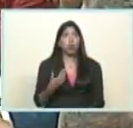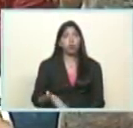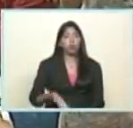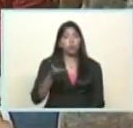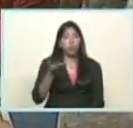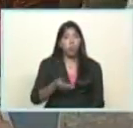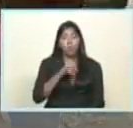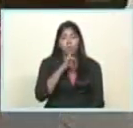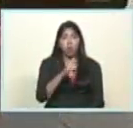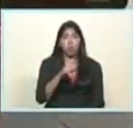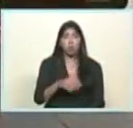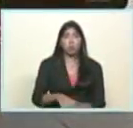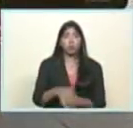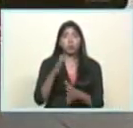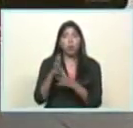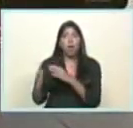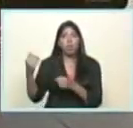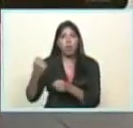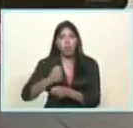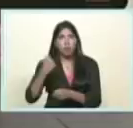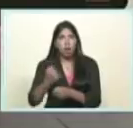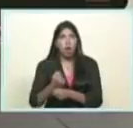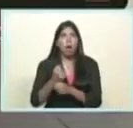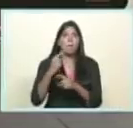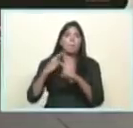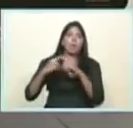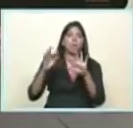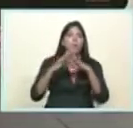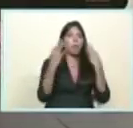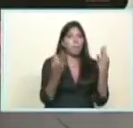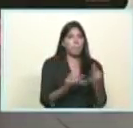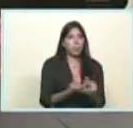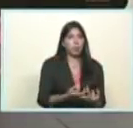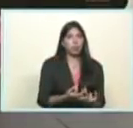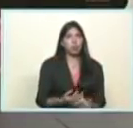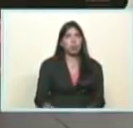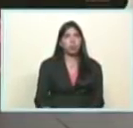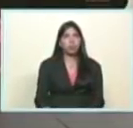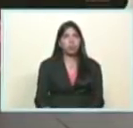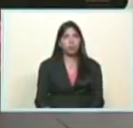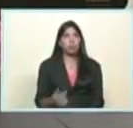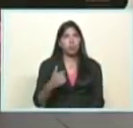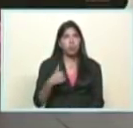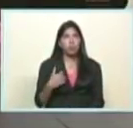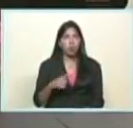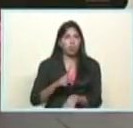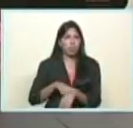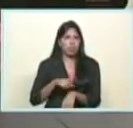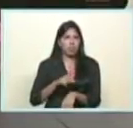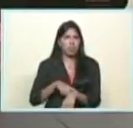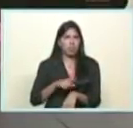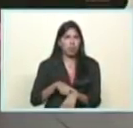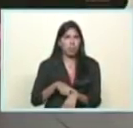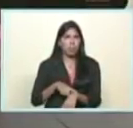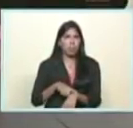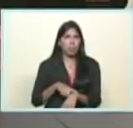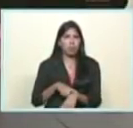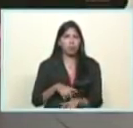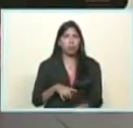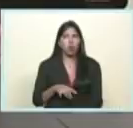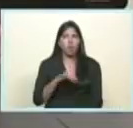socioeconómicos para la clase obrera y para la familia venezolana vamos a ganar este tiempo con estos comentarios